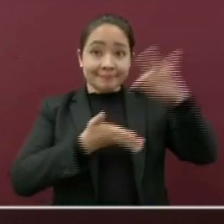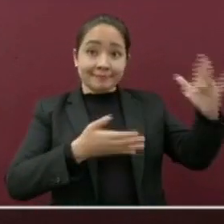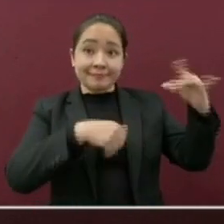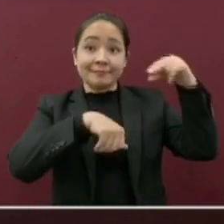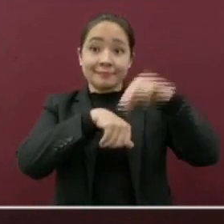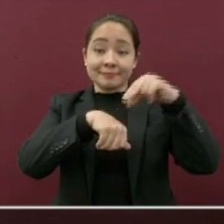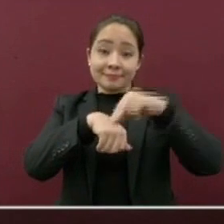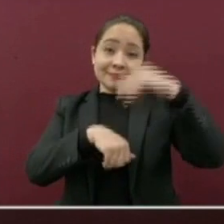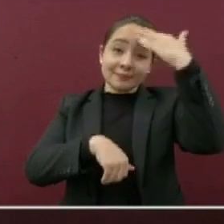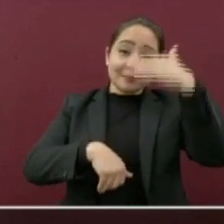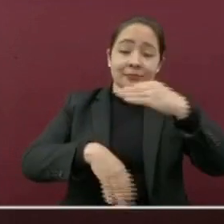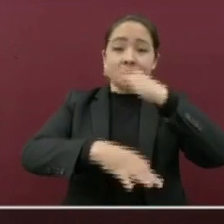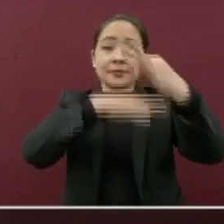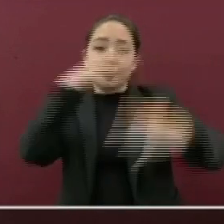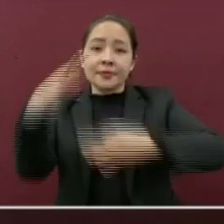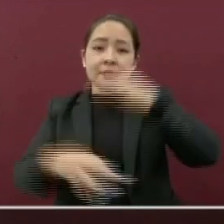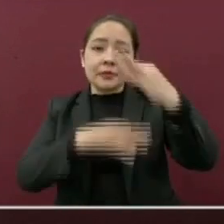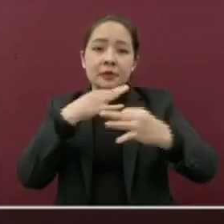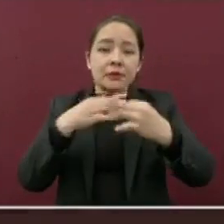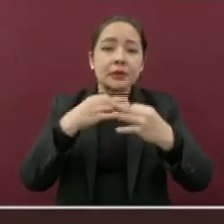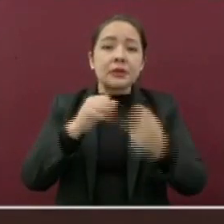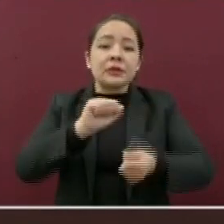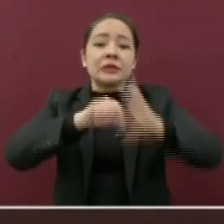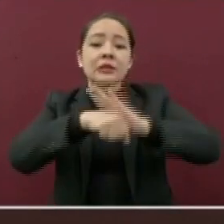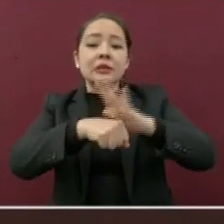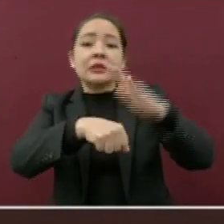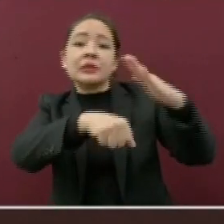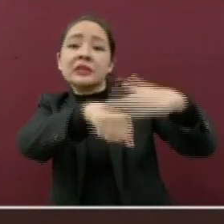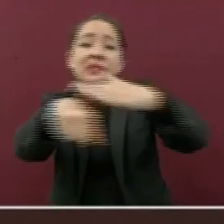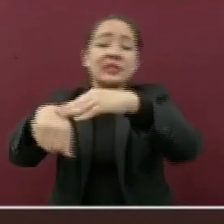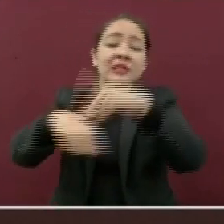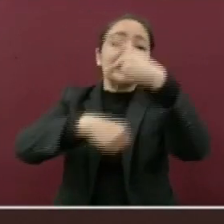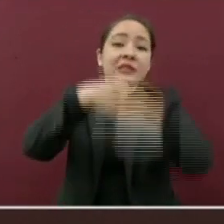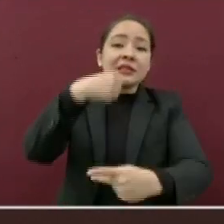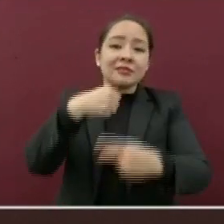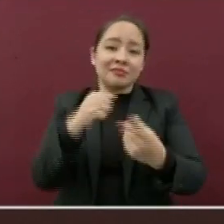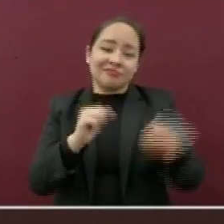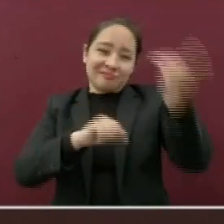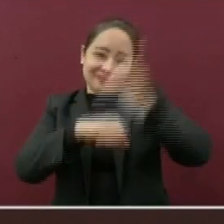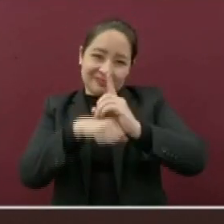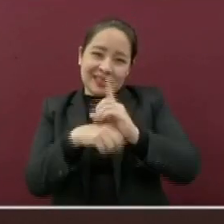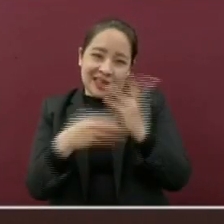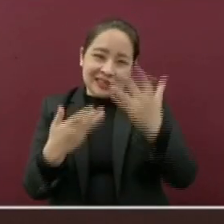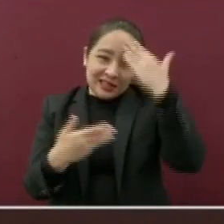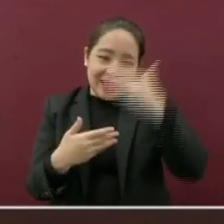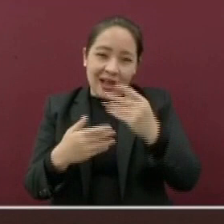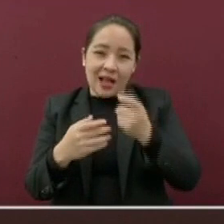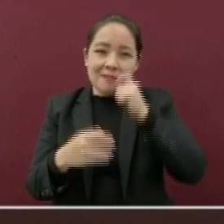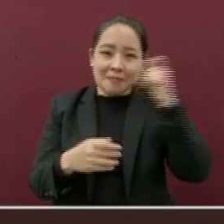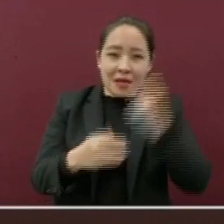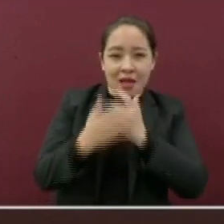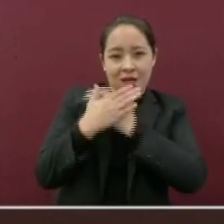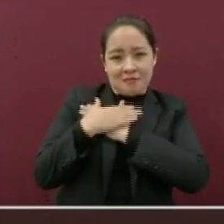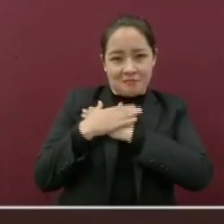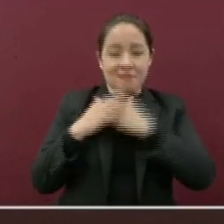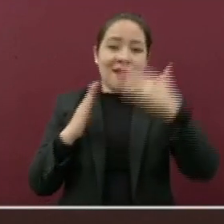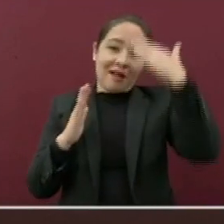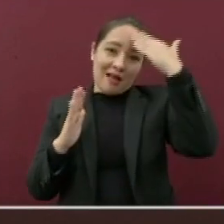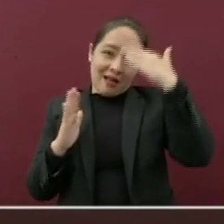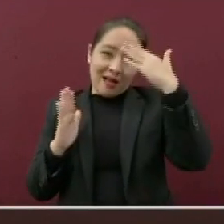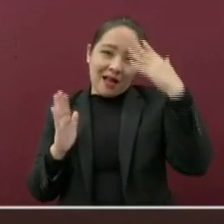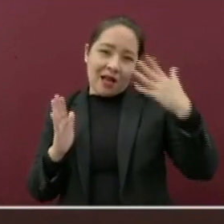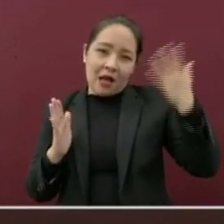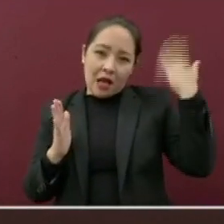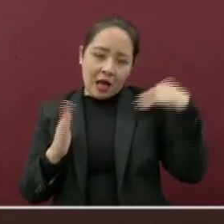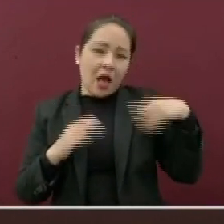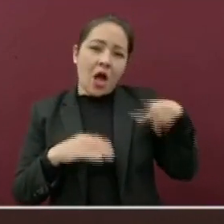la alerta preventiva por COVID-19, con motivo del Día del Amor y la Amistad, y con base en las indicaciones que han